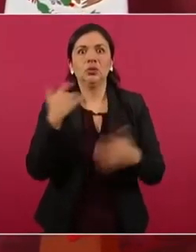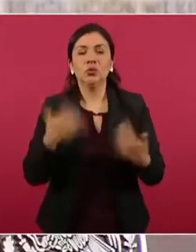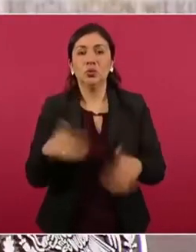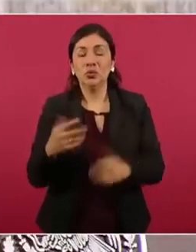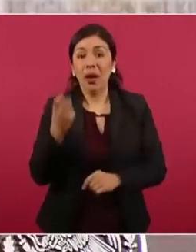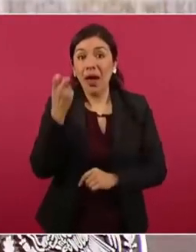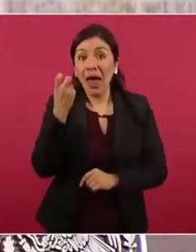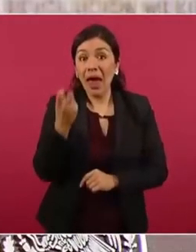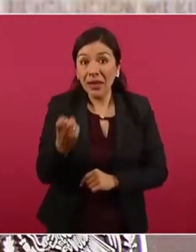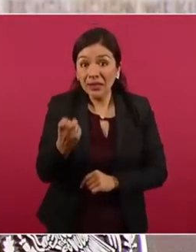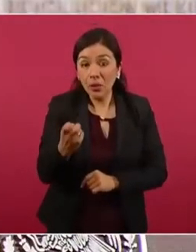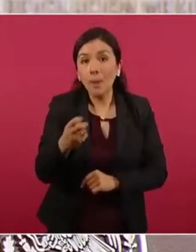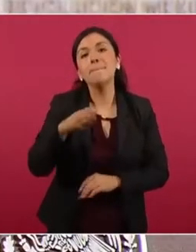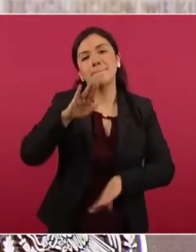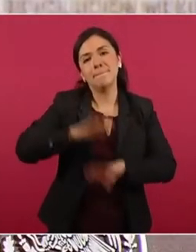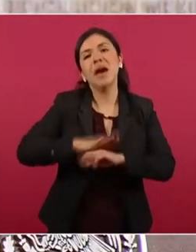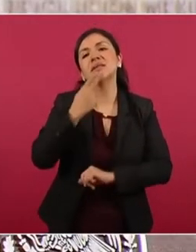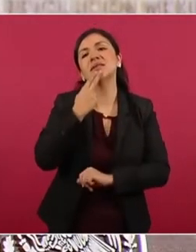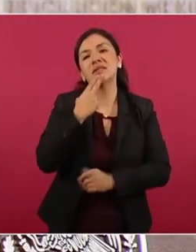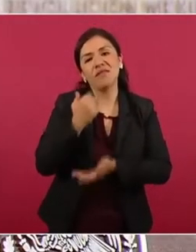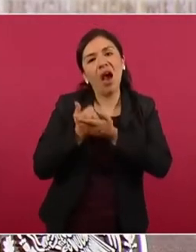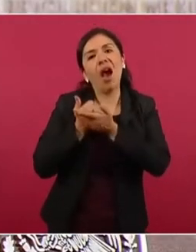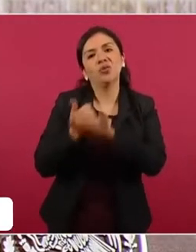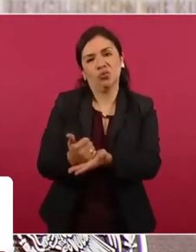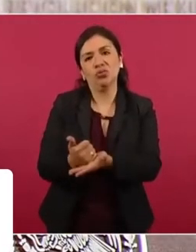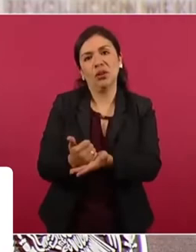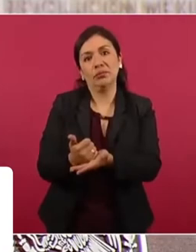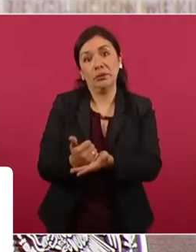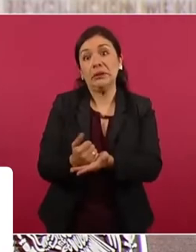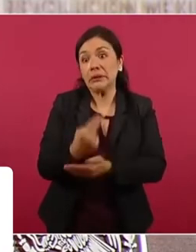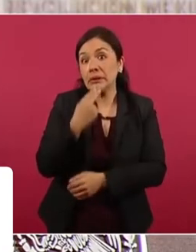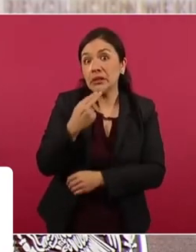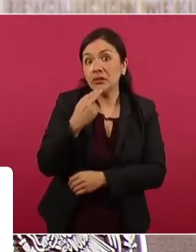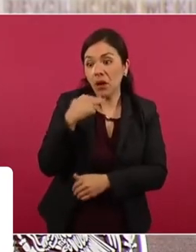es lo que ayuda y está ayudando.